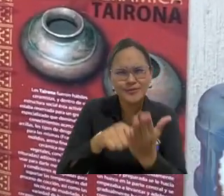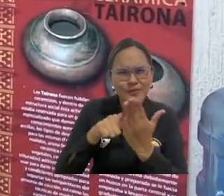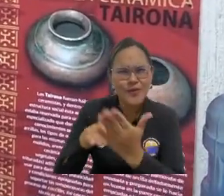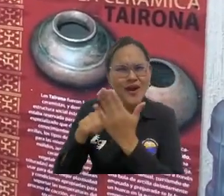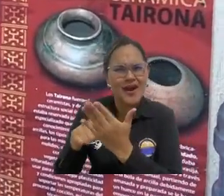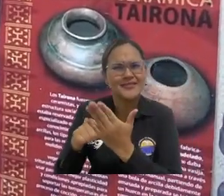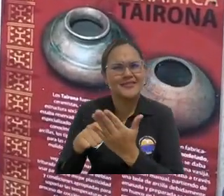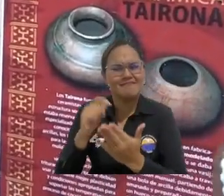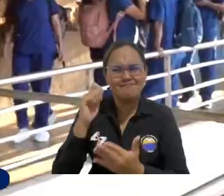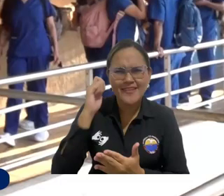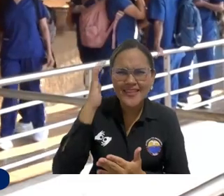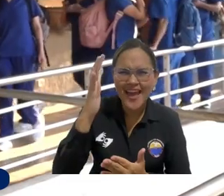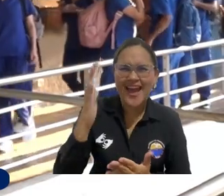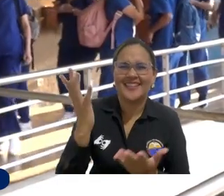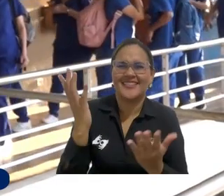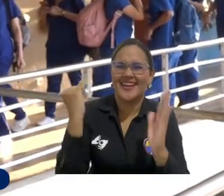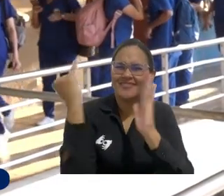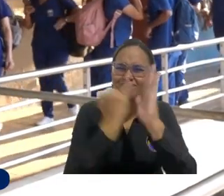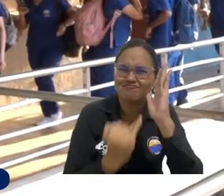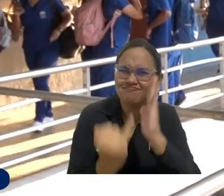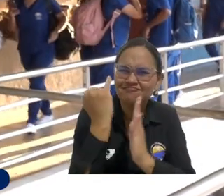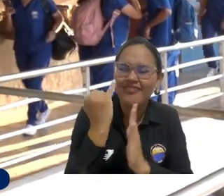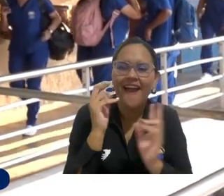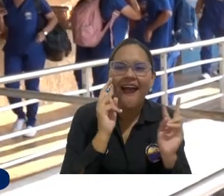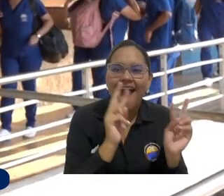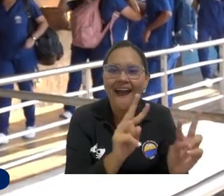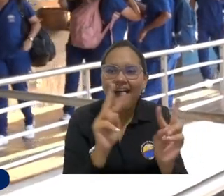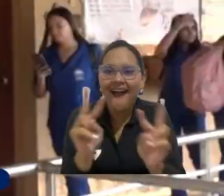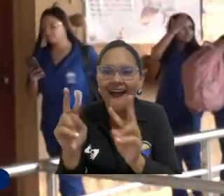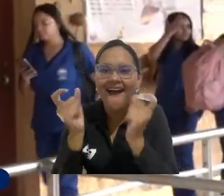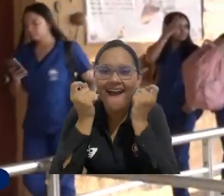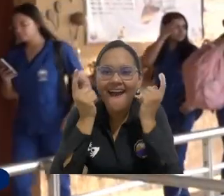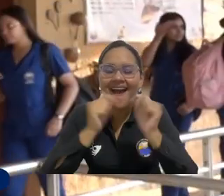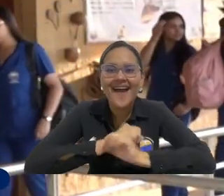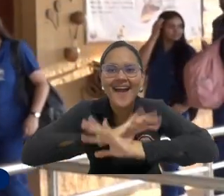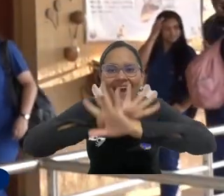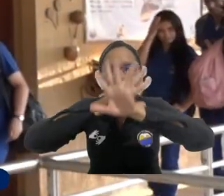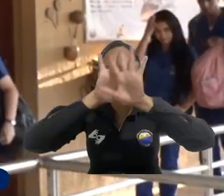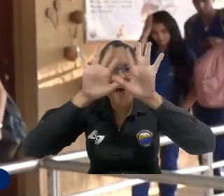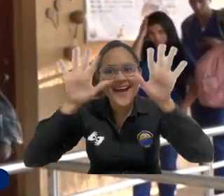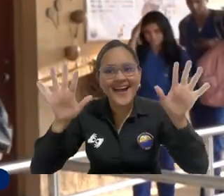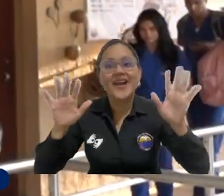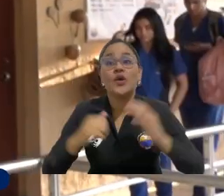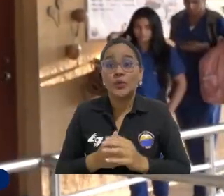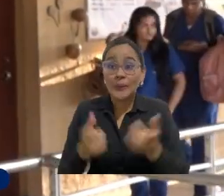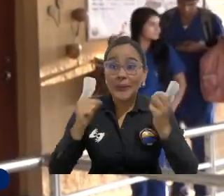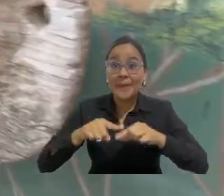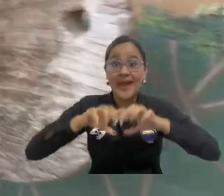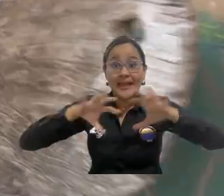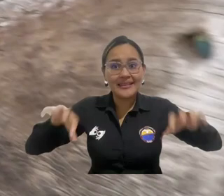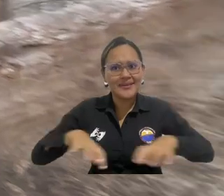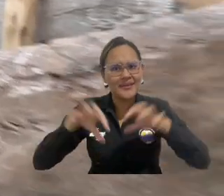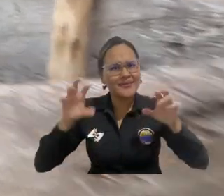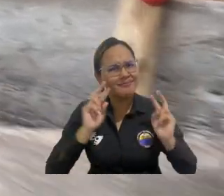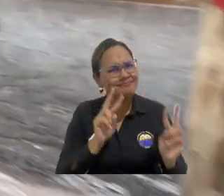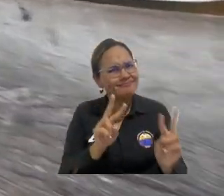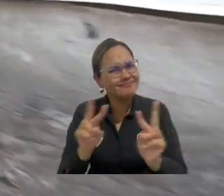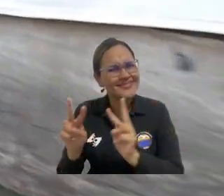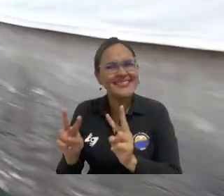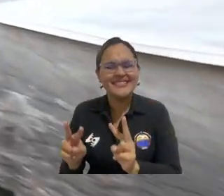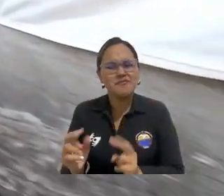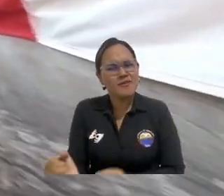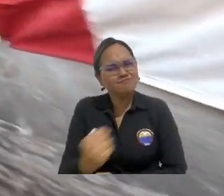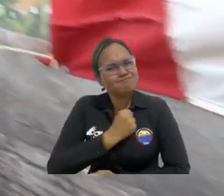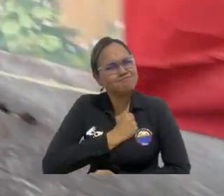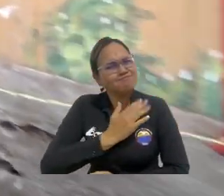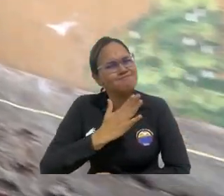Está explicado de manera didáctica, con imágenes, para que la gente pueda entender muy bien y además este tipo de